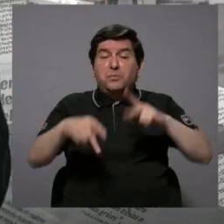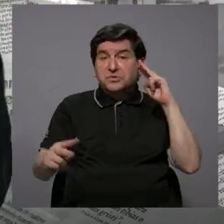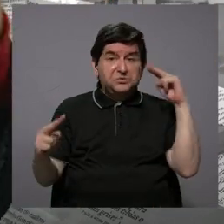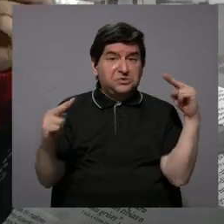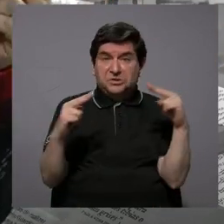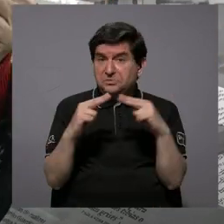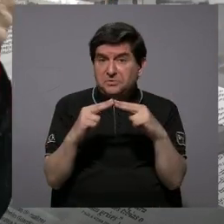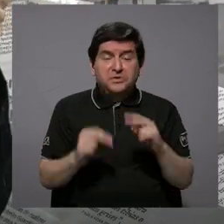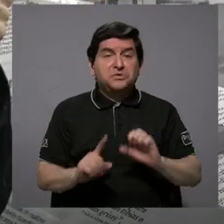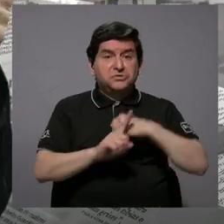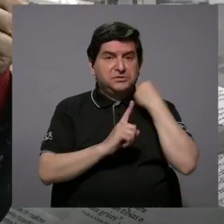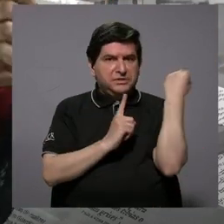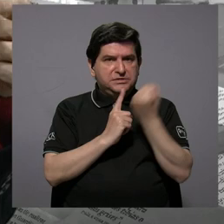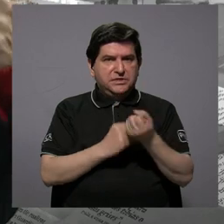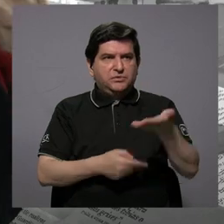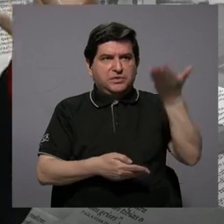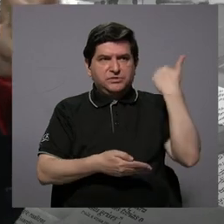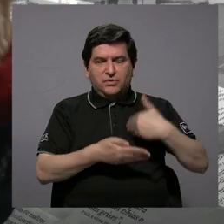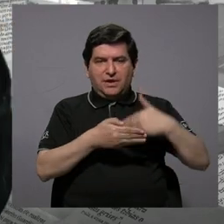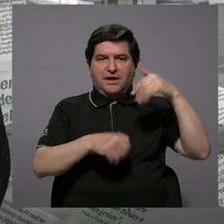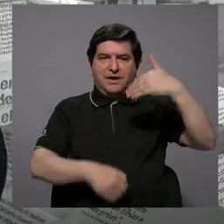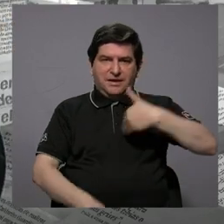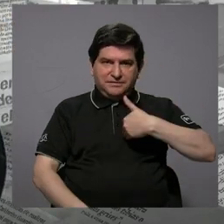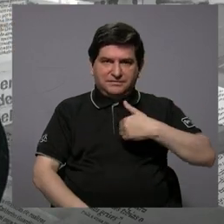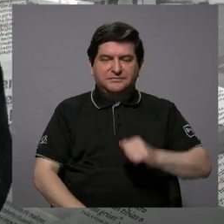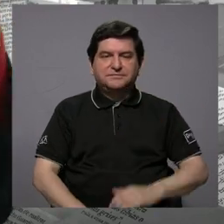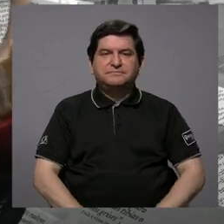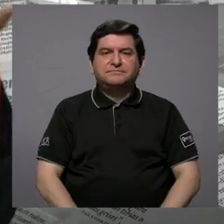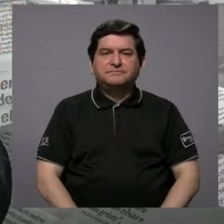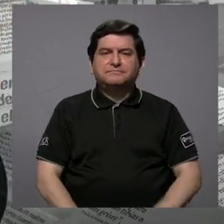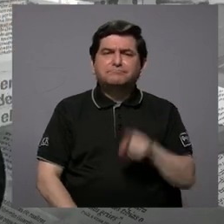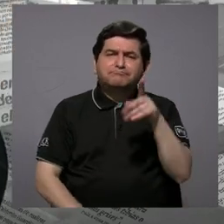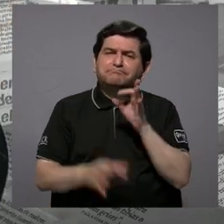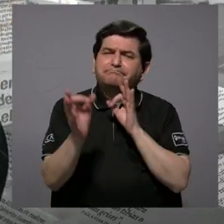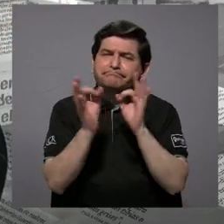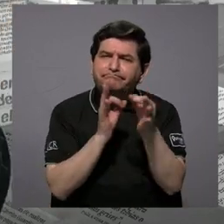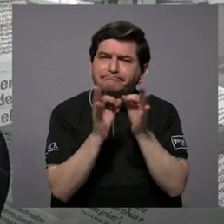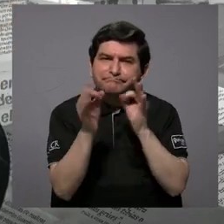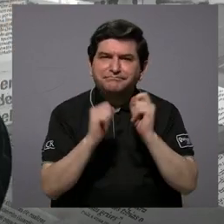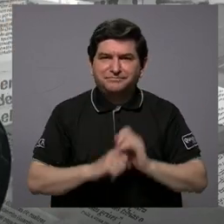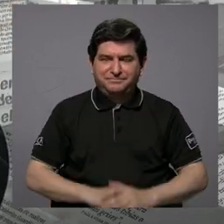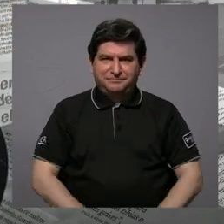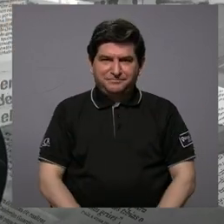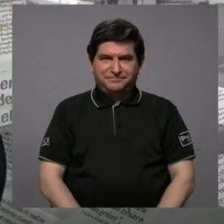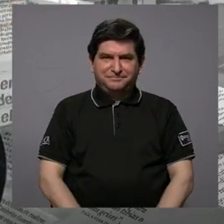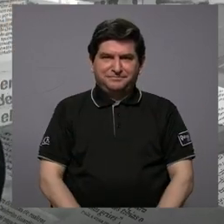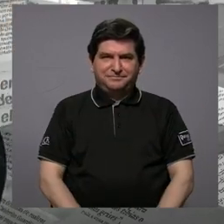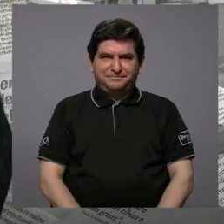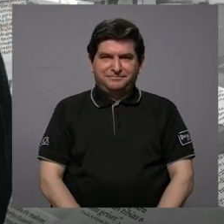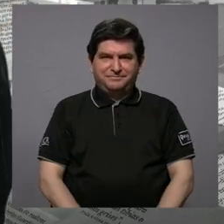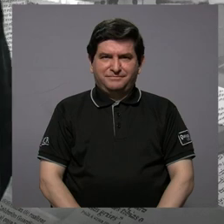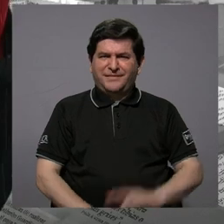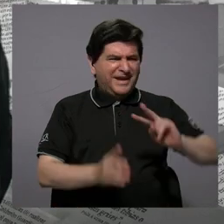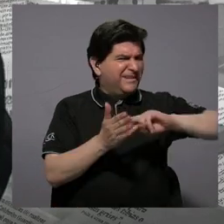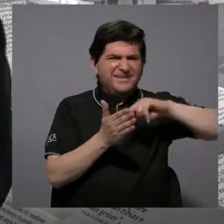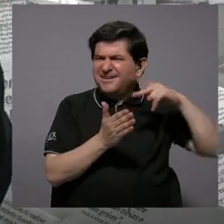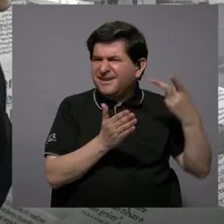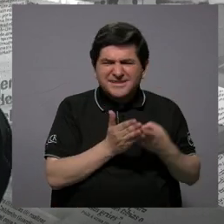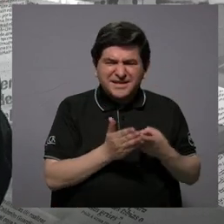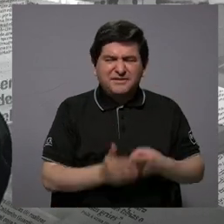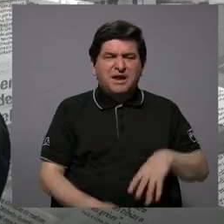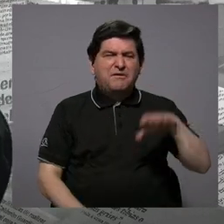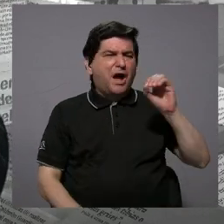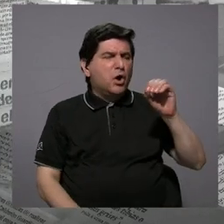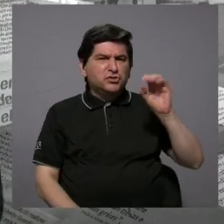desconoce la situación que se vivió. Así que cuéntenos usted qué significaba para